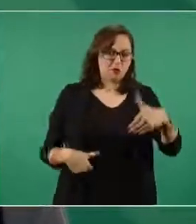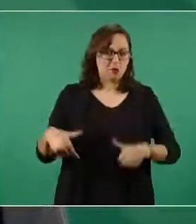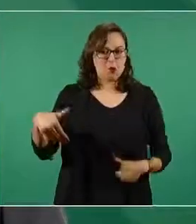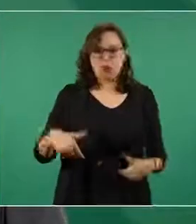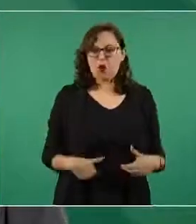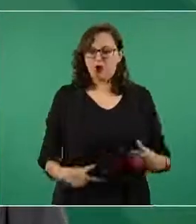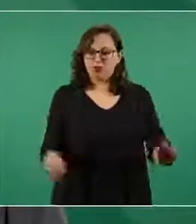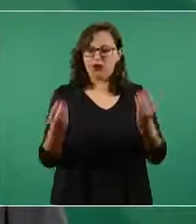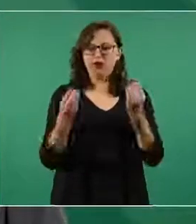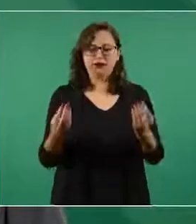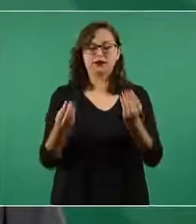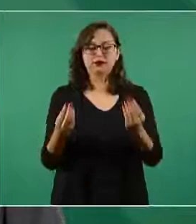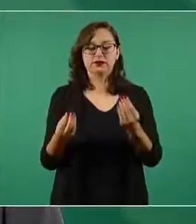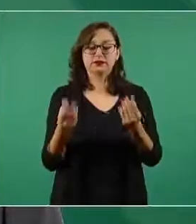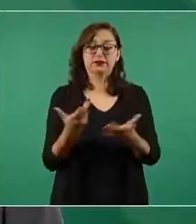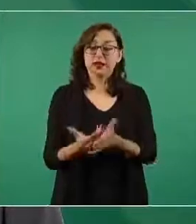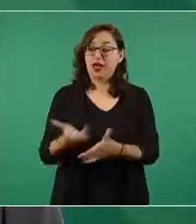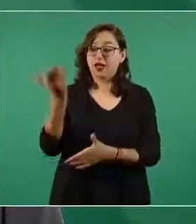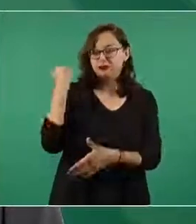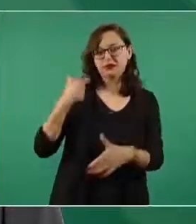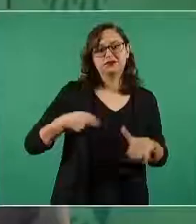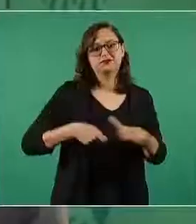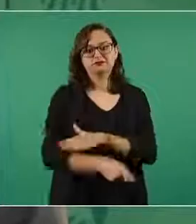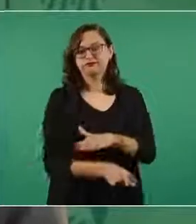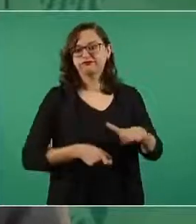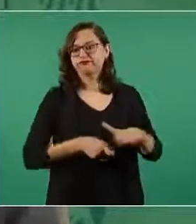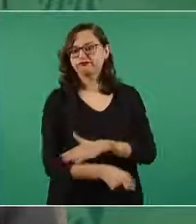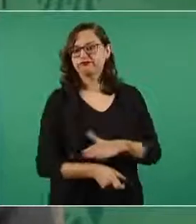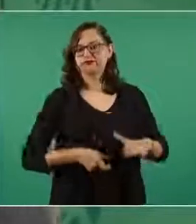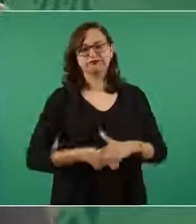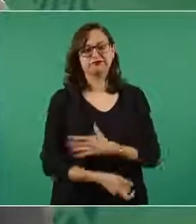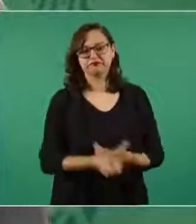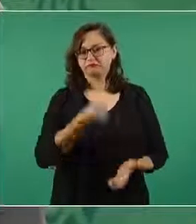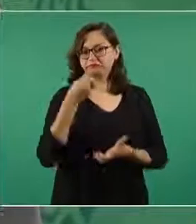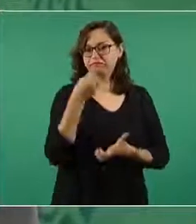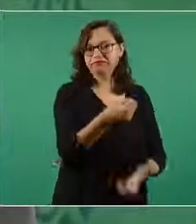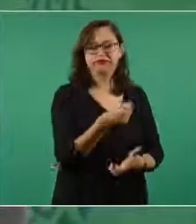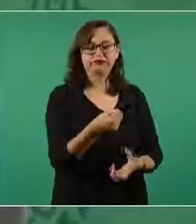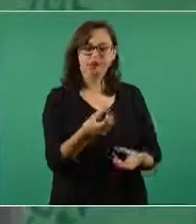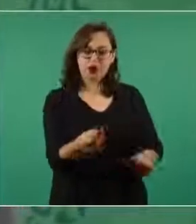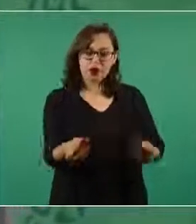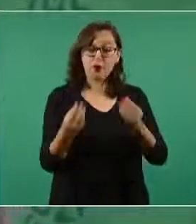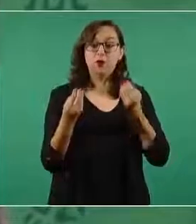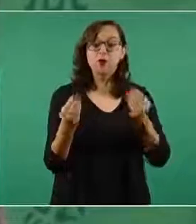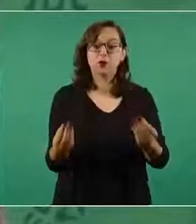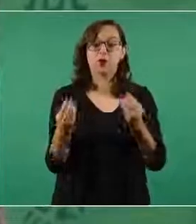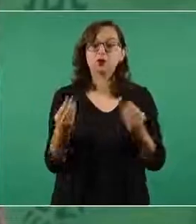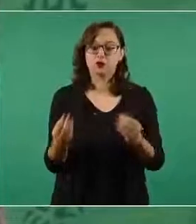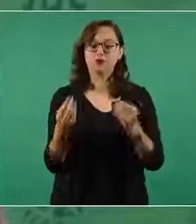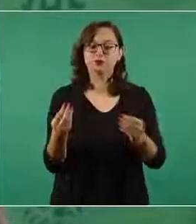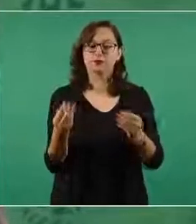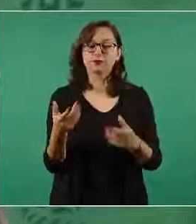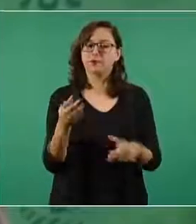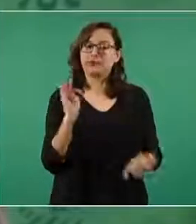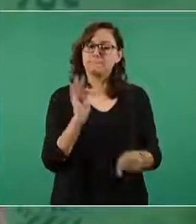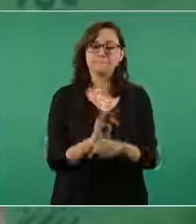recibían mucho dinero de los gobiernos del periodo neoliberal